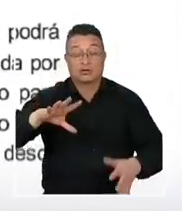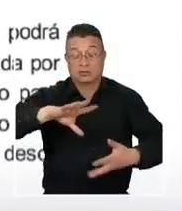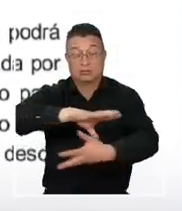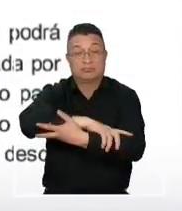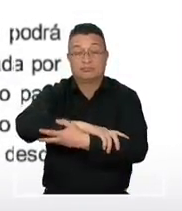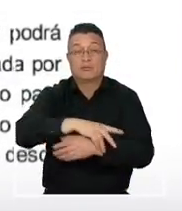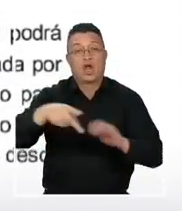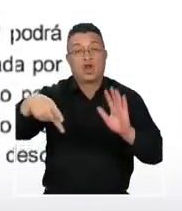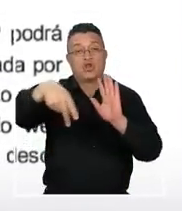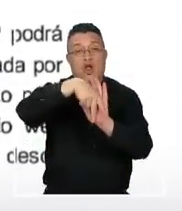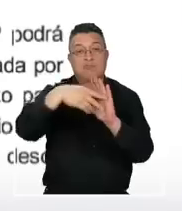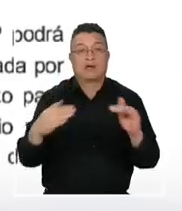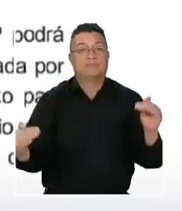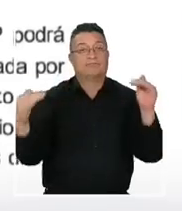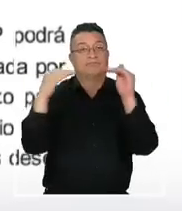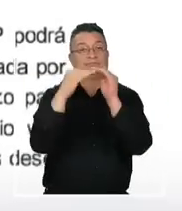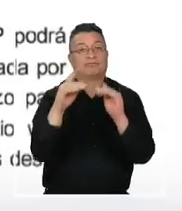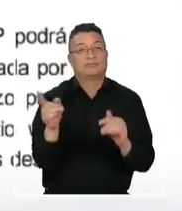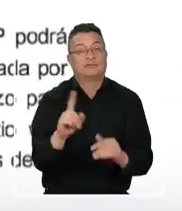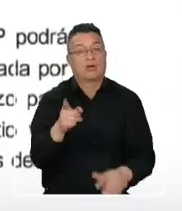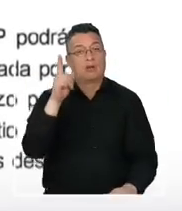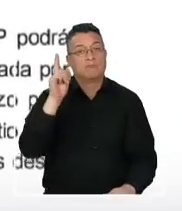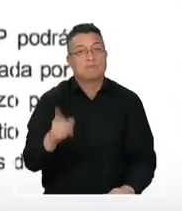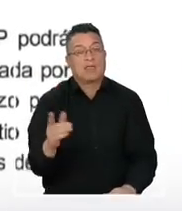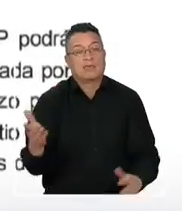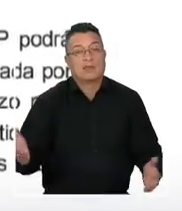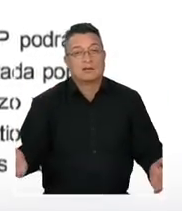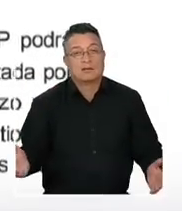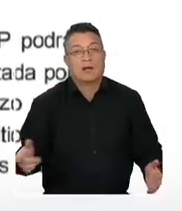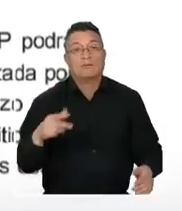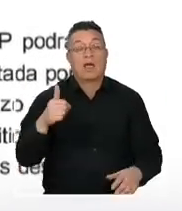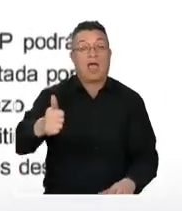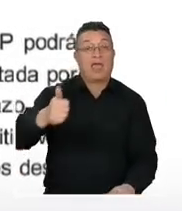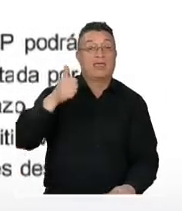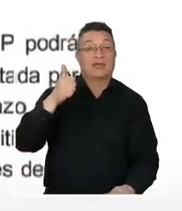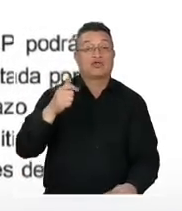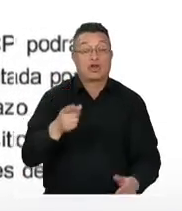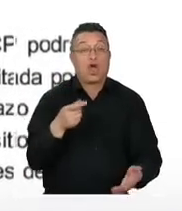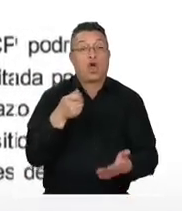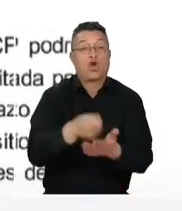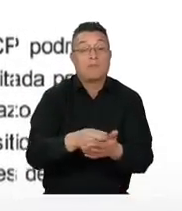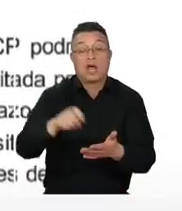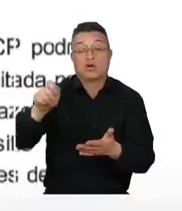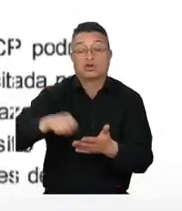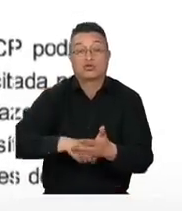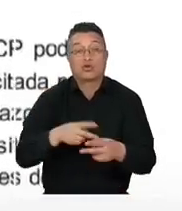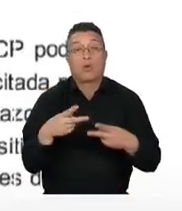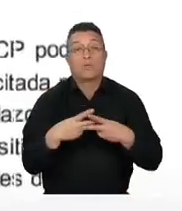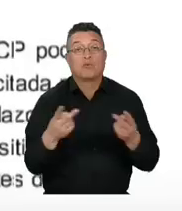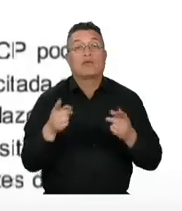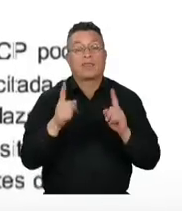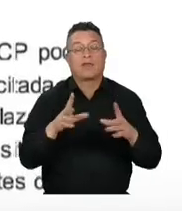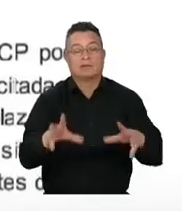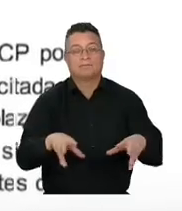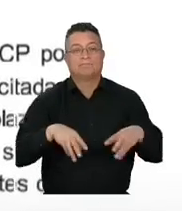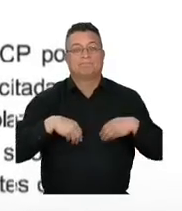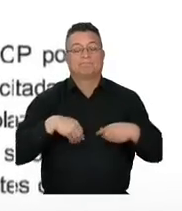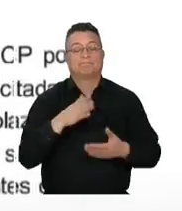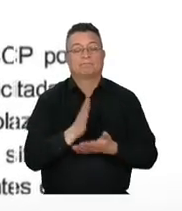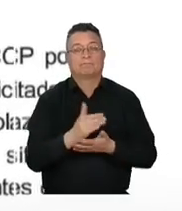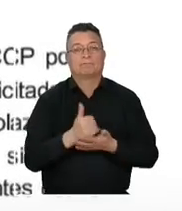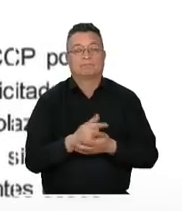se ajustó a la normativa que rige este tipo de contrataciones. La Dirección de Compras y Contratación Pública deberá adoptar las medidas